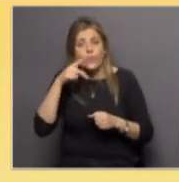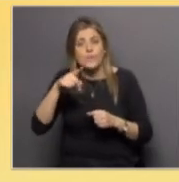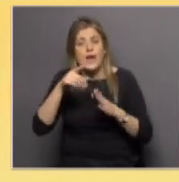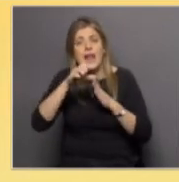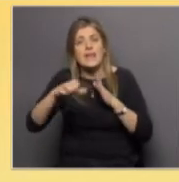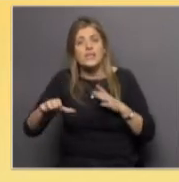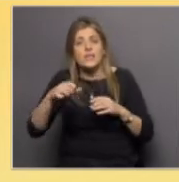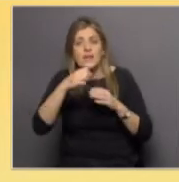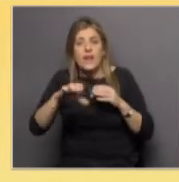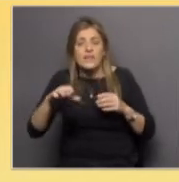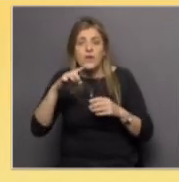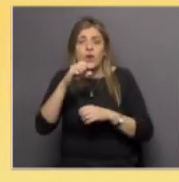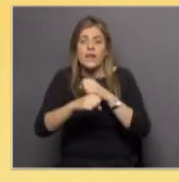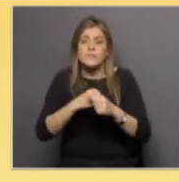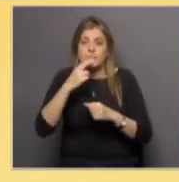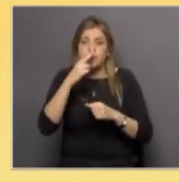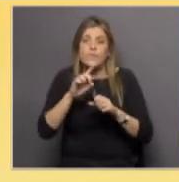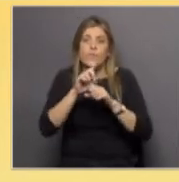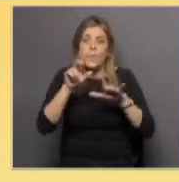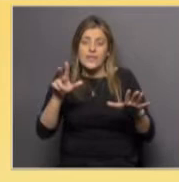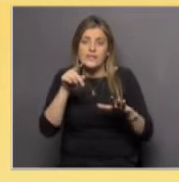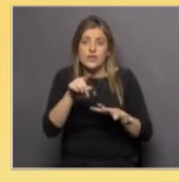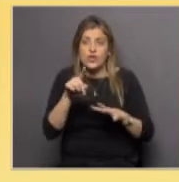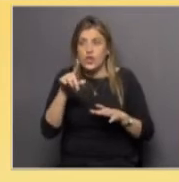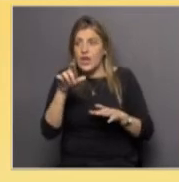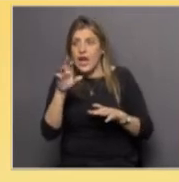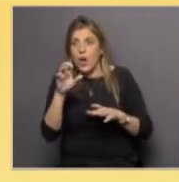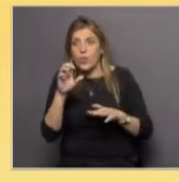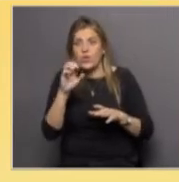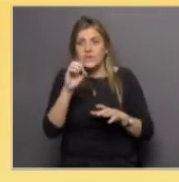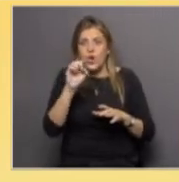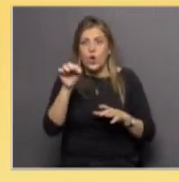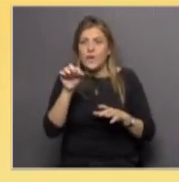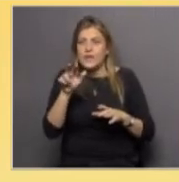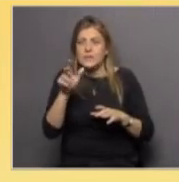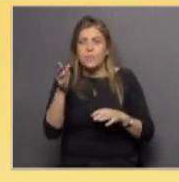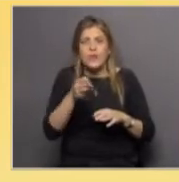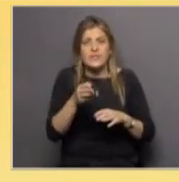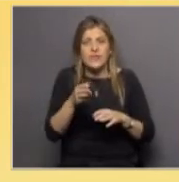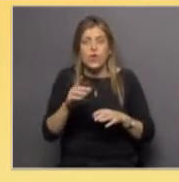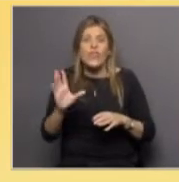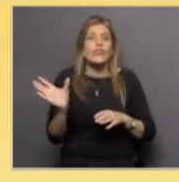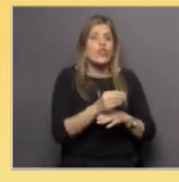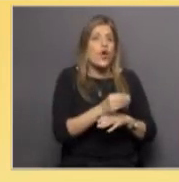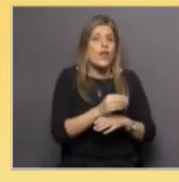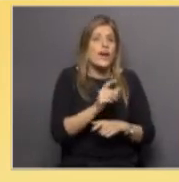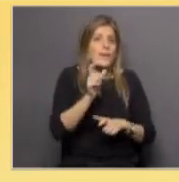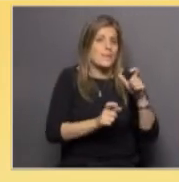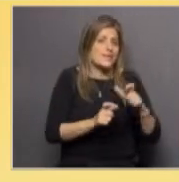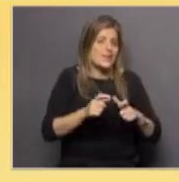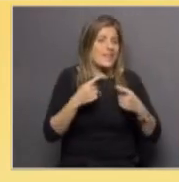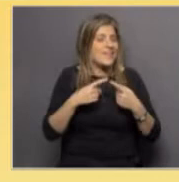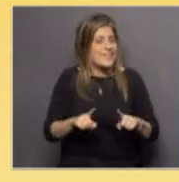en el 2018 como escucharon recién Laura decía que era 0,3% de la población general no es comparable